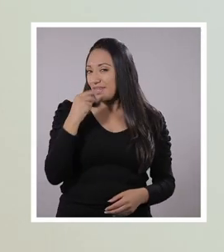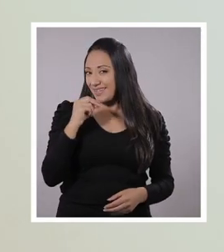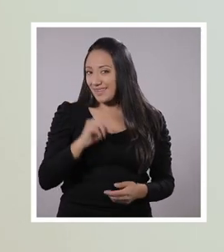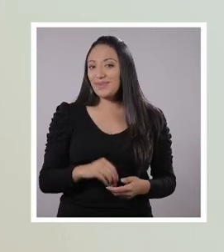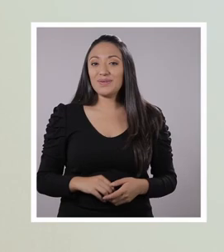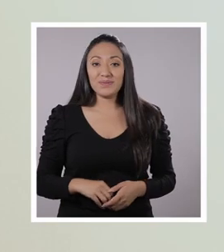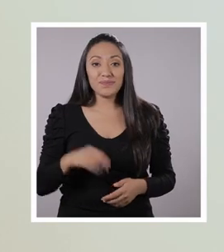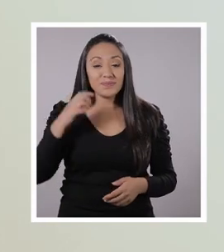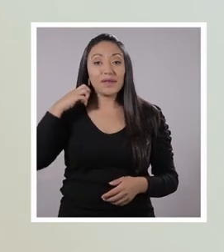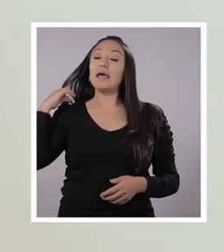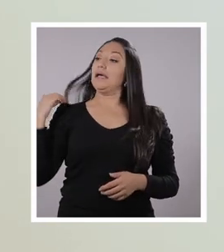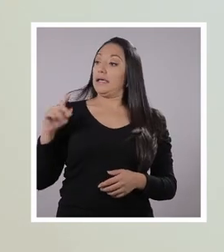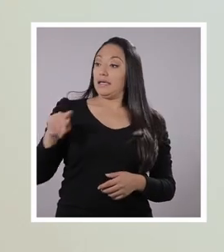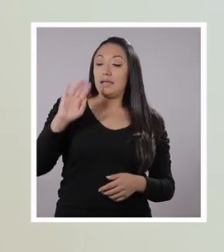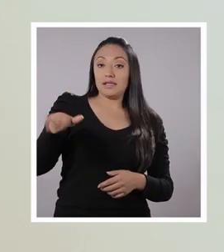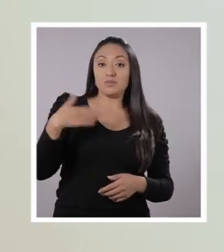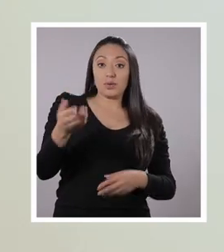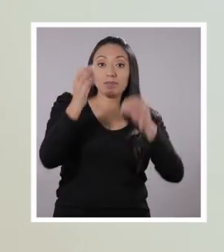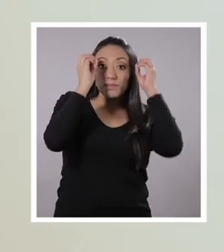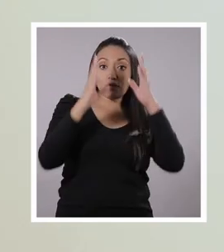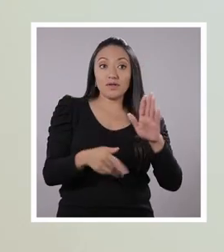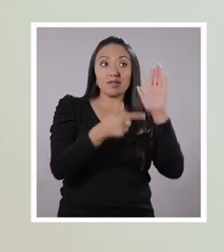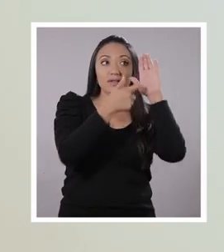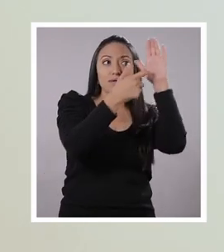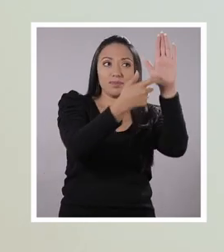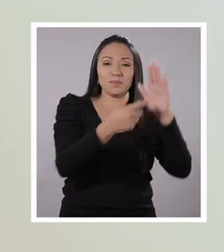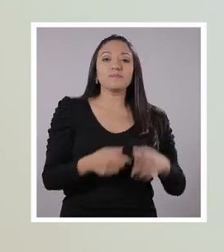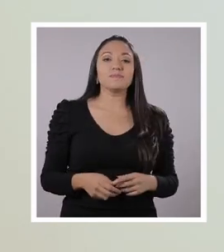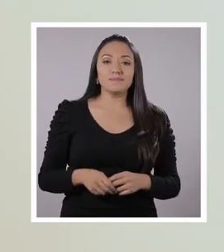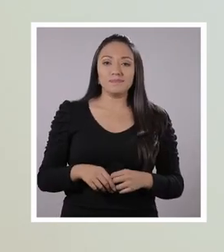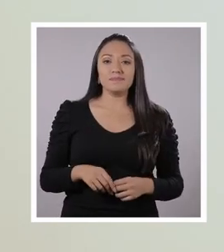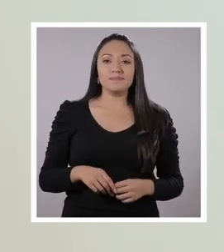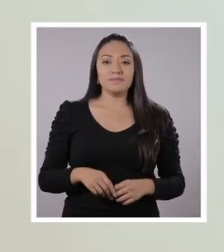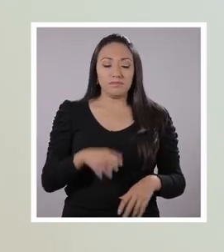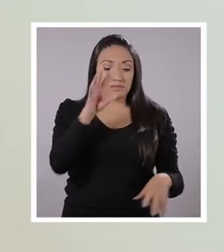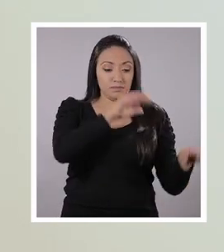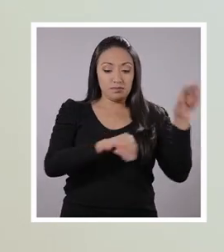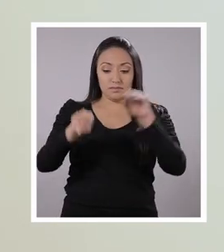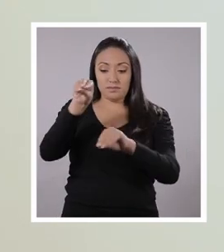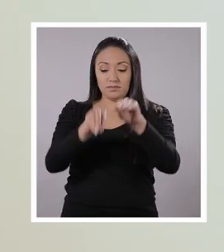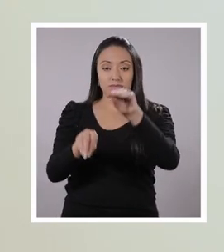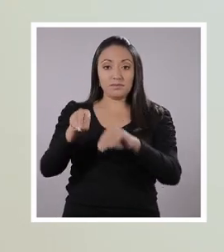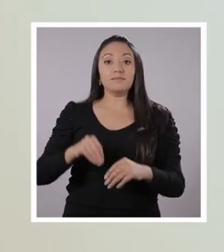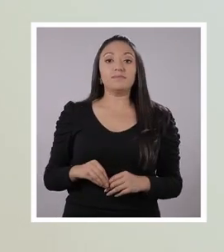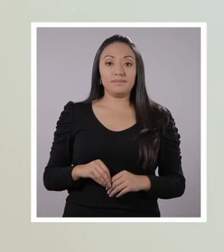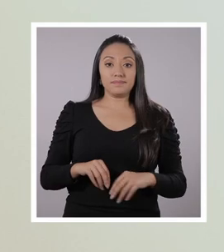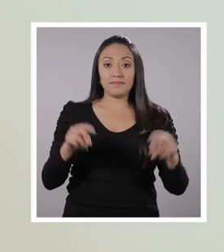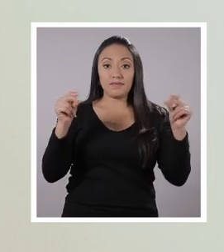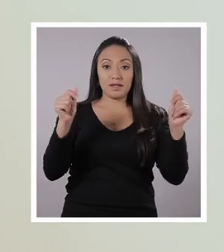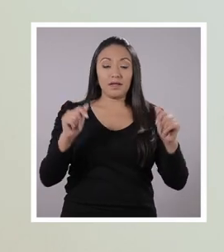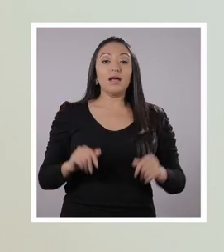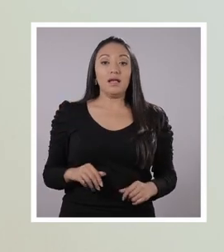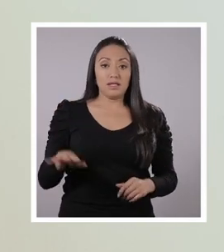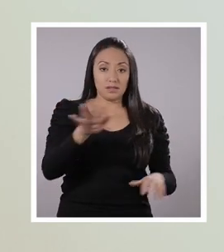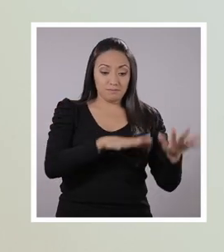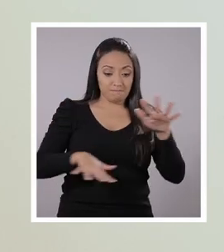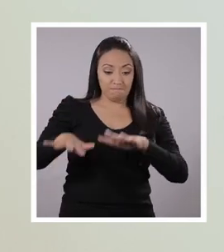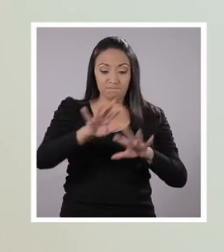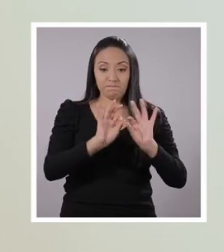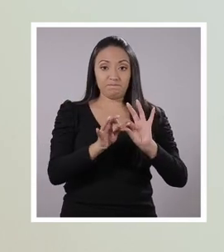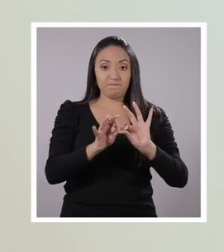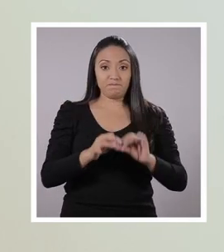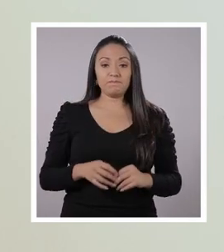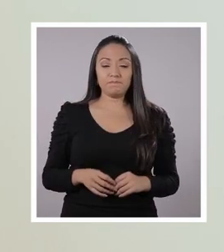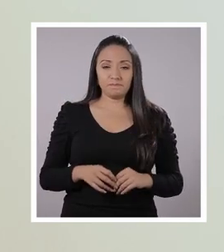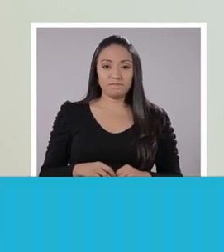unas grandes obras de arte? Y podemos compartir a la profe también, cuando le veamos. ¡Fundamental! Guardamos todo. ¿Guardamos? Y listo, listo,